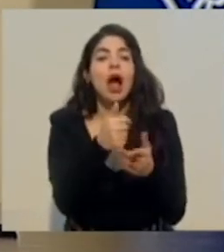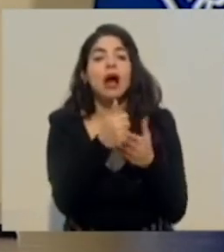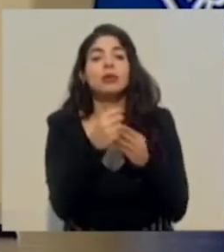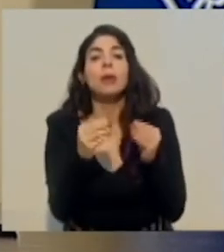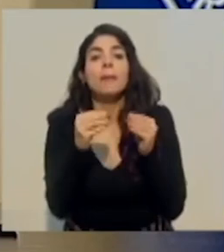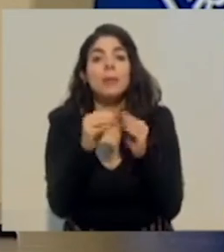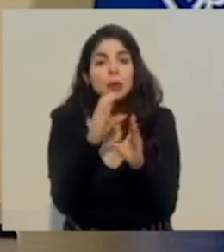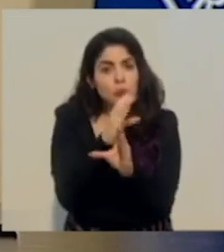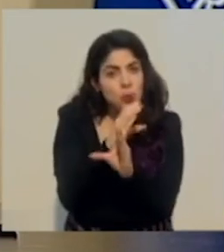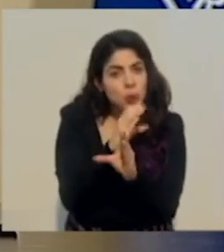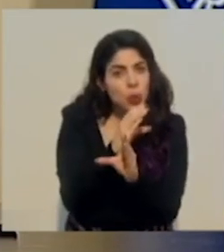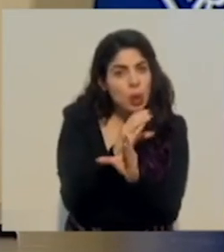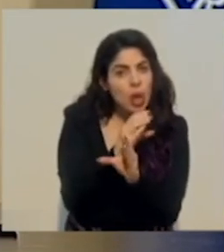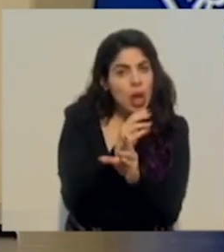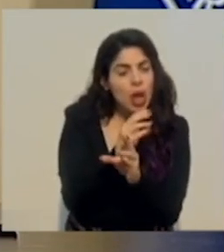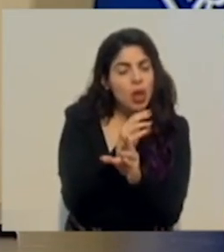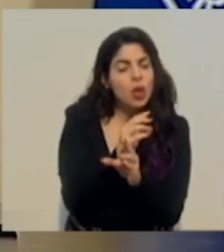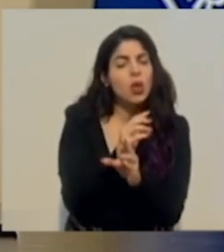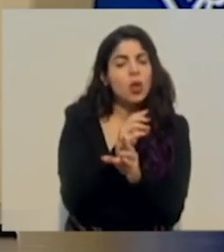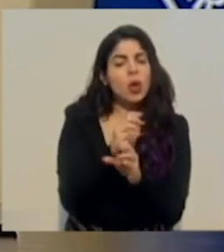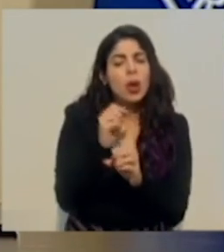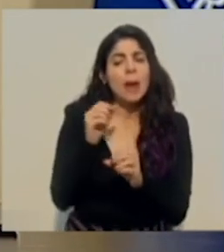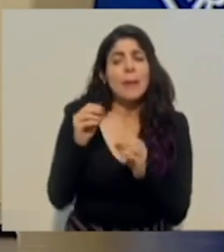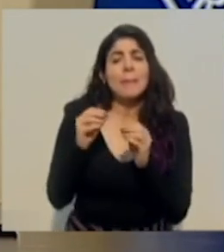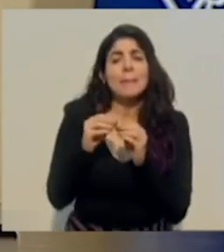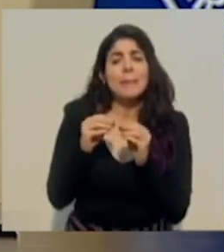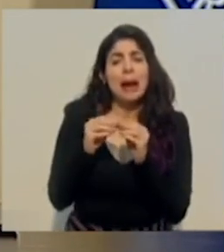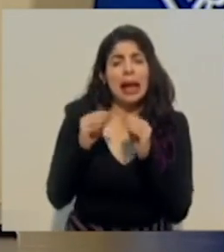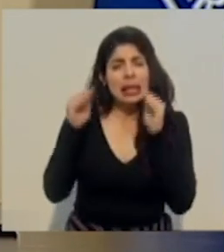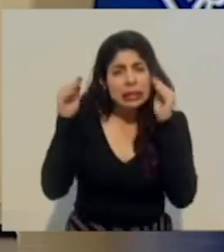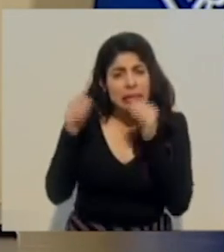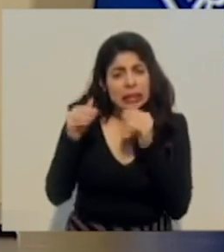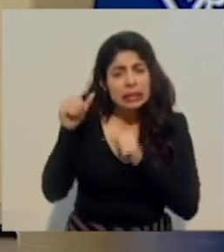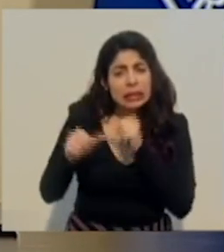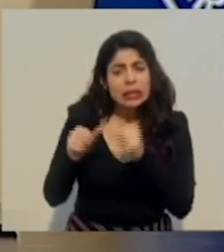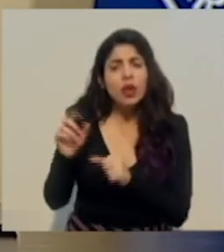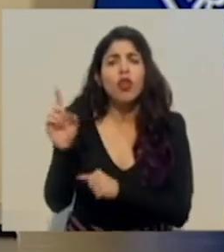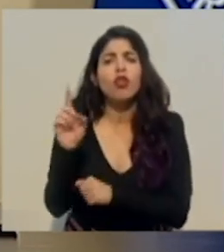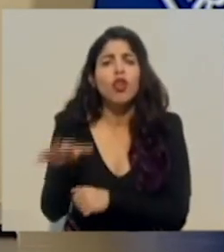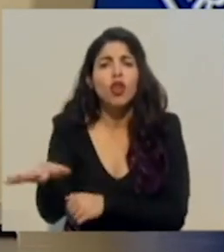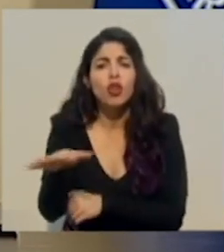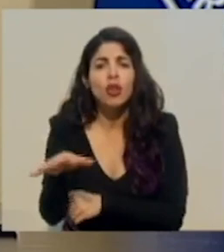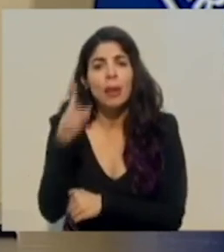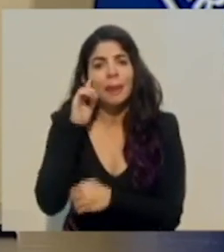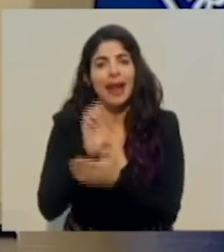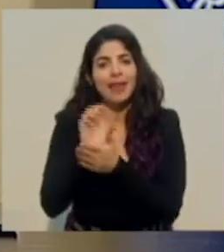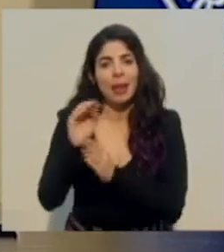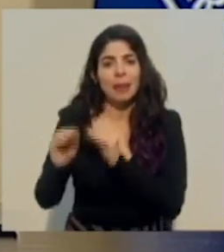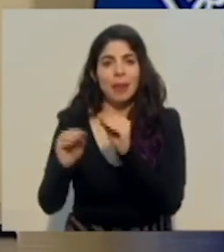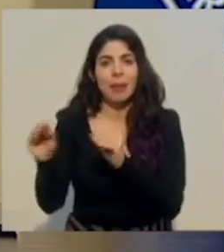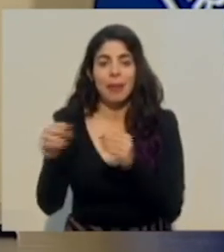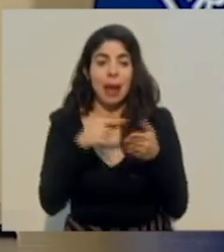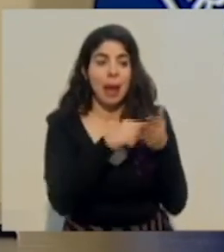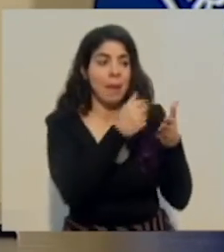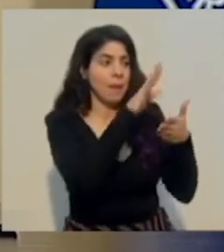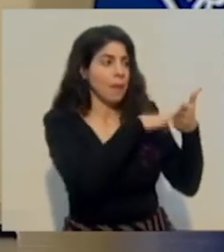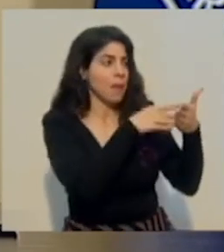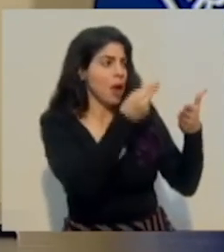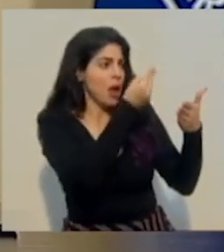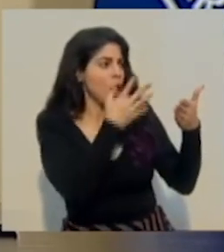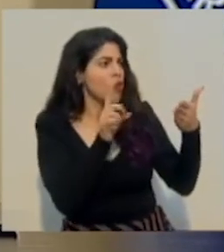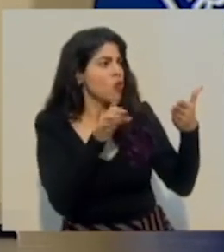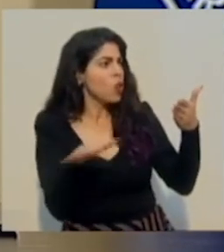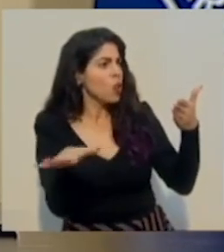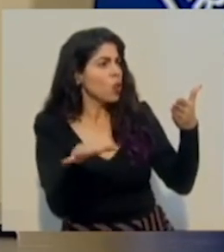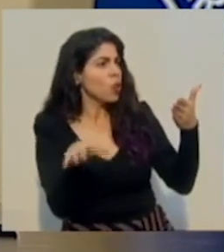enfocarse los mayores mitigadores para evitar el contagio. Y entonces, hemos venido estableciendo un